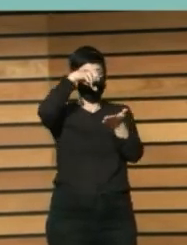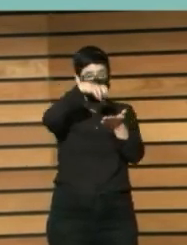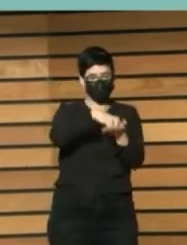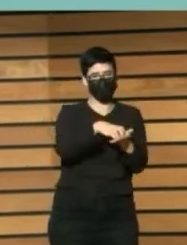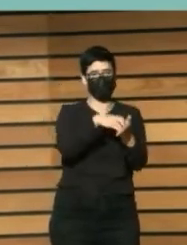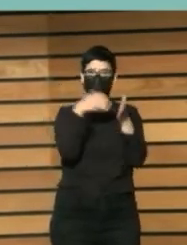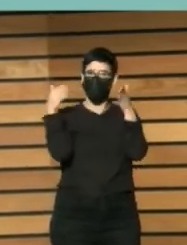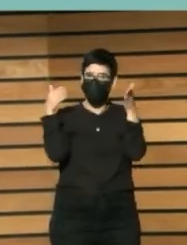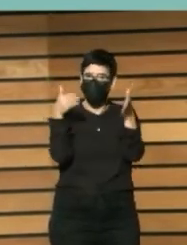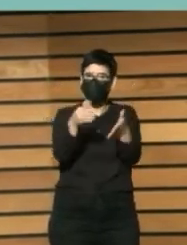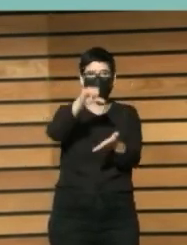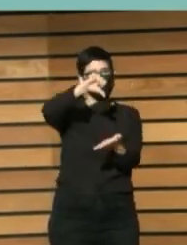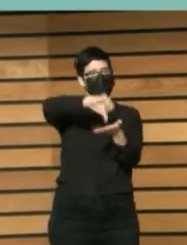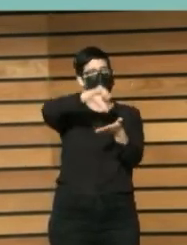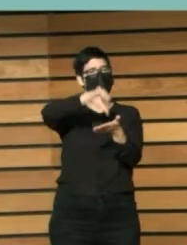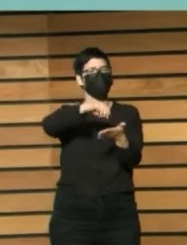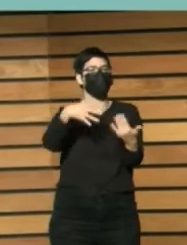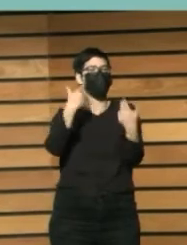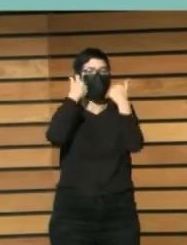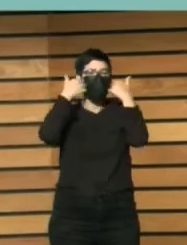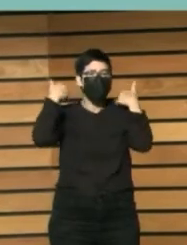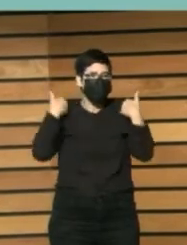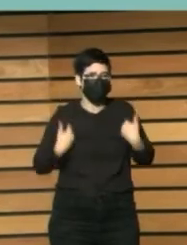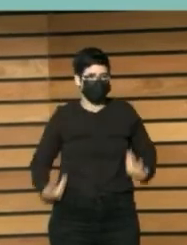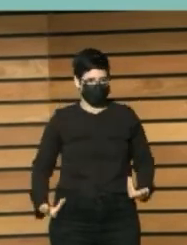de transformar su entorno.